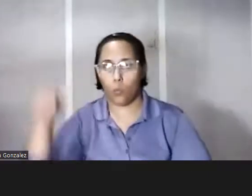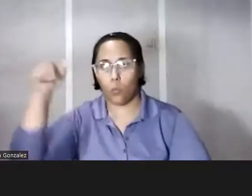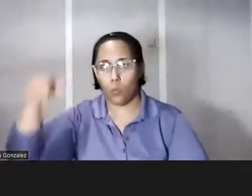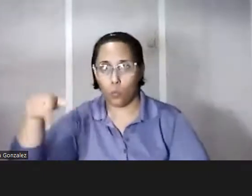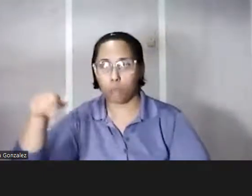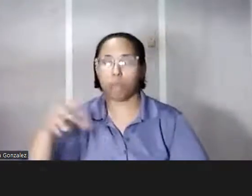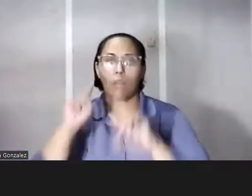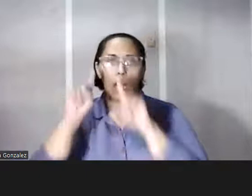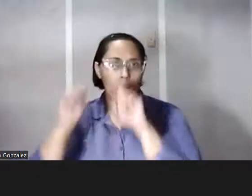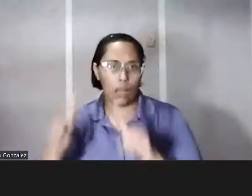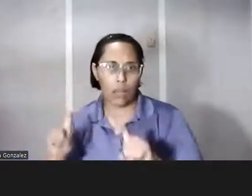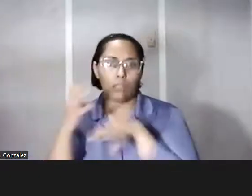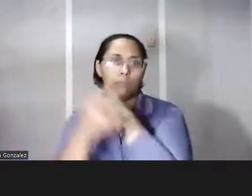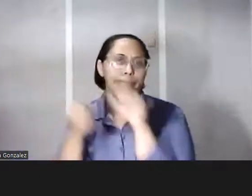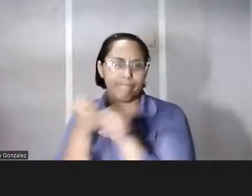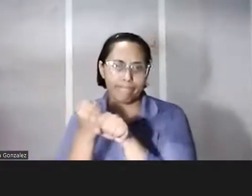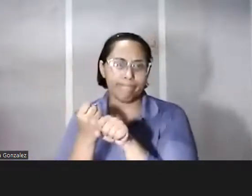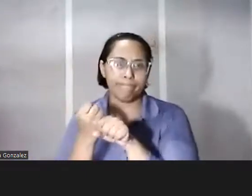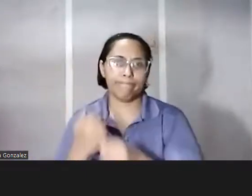y esto tomó algunos años ¿verdad?